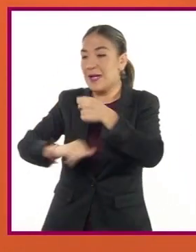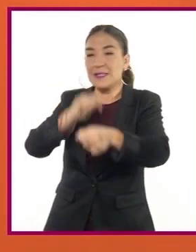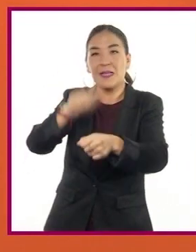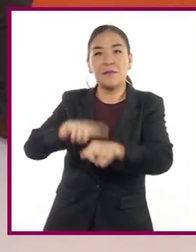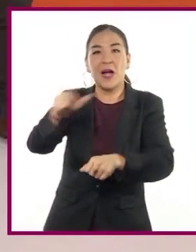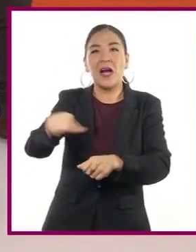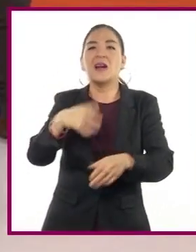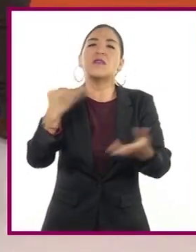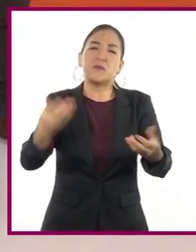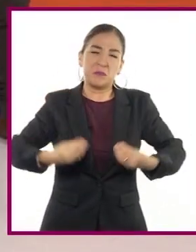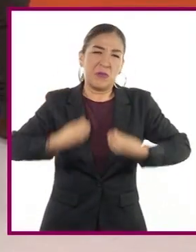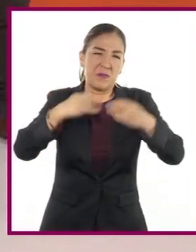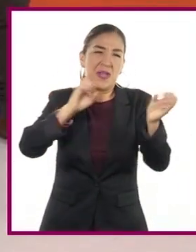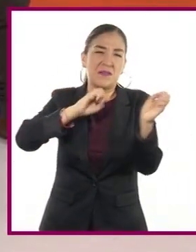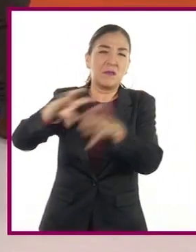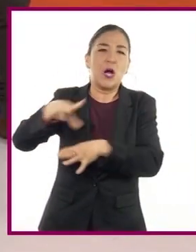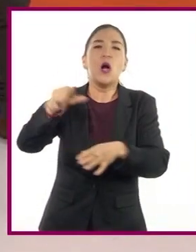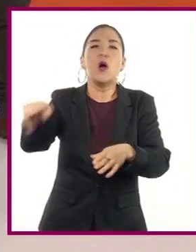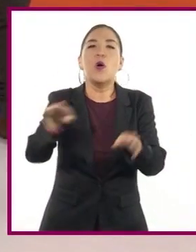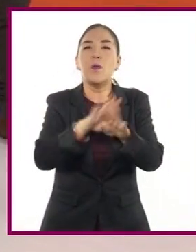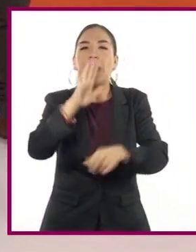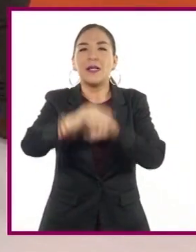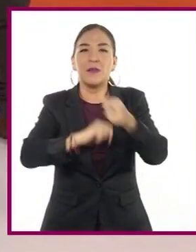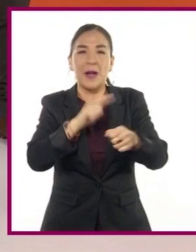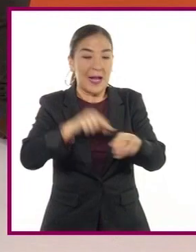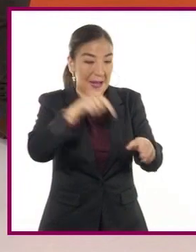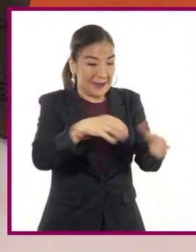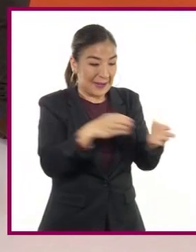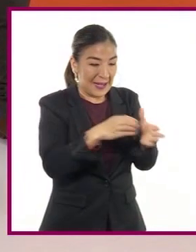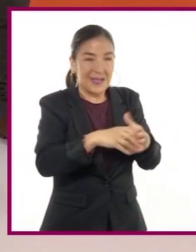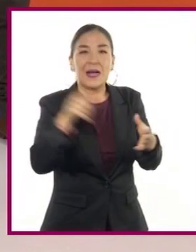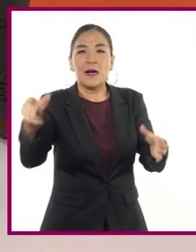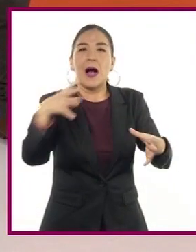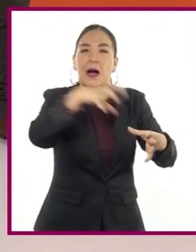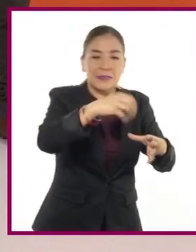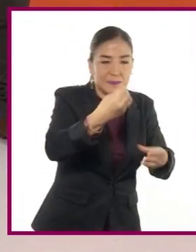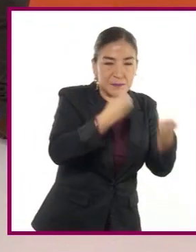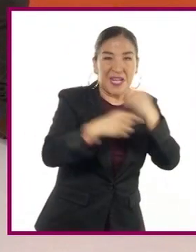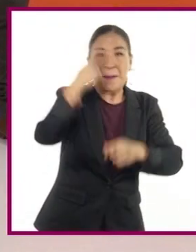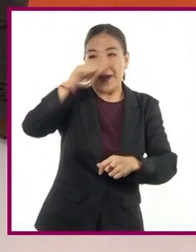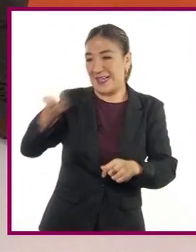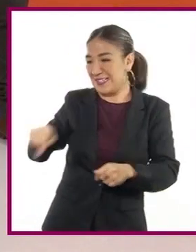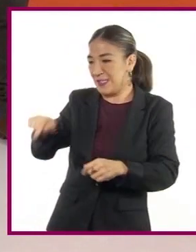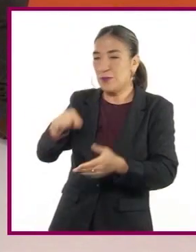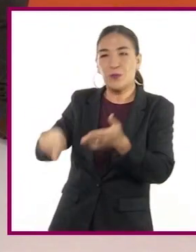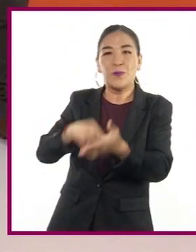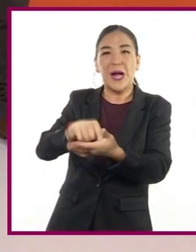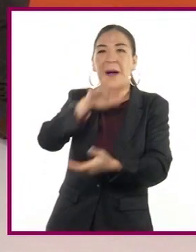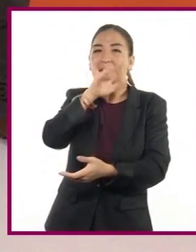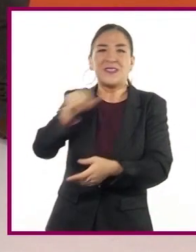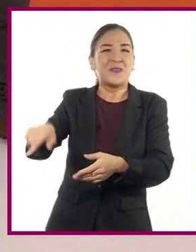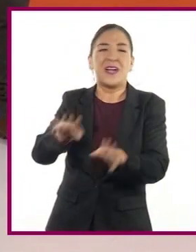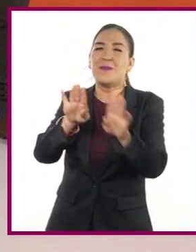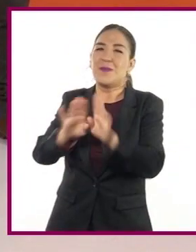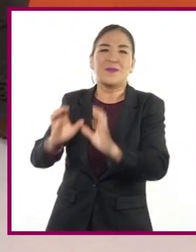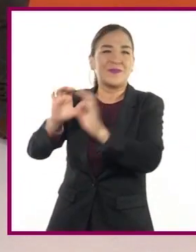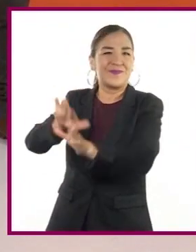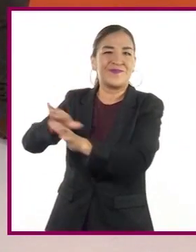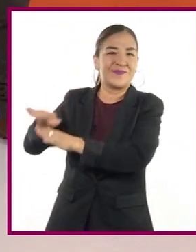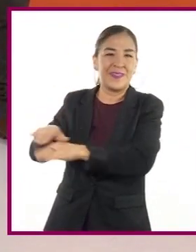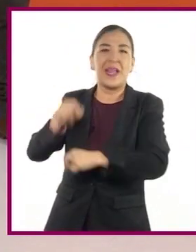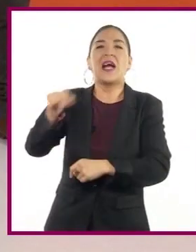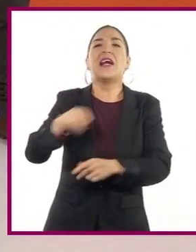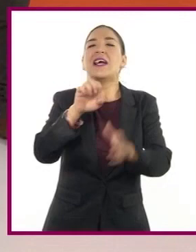situación de abandono, evitando así que contribuya a esparcir la basura en espacios públicos, como es el